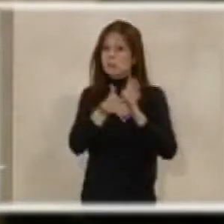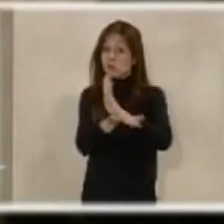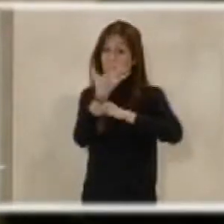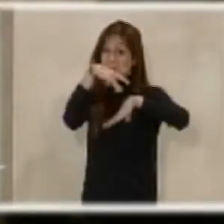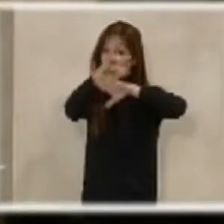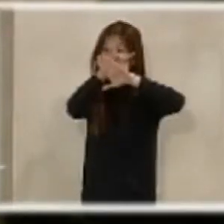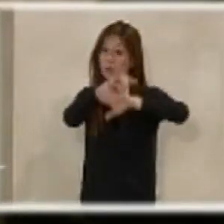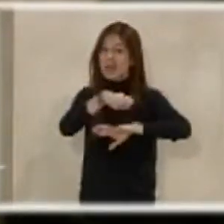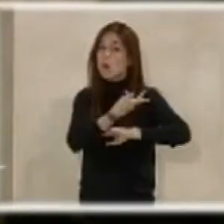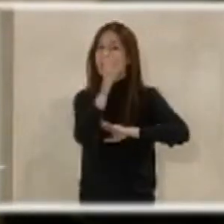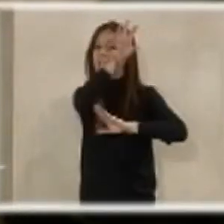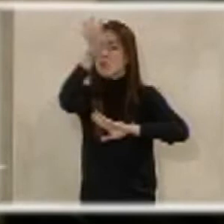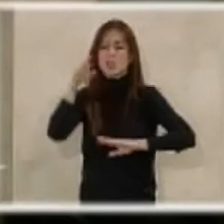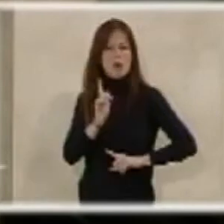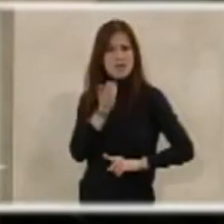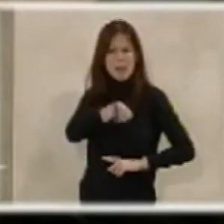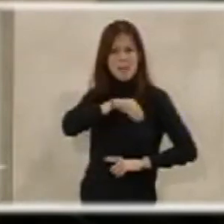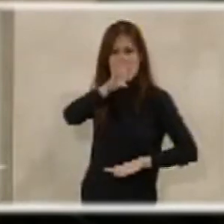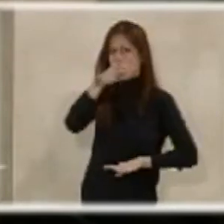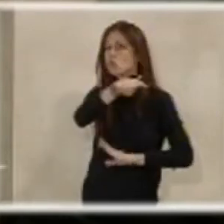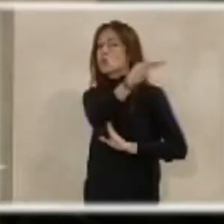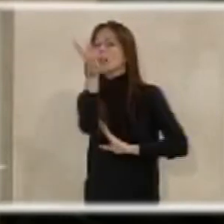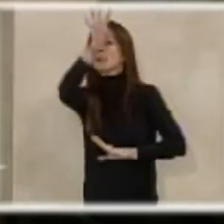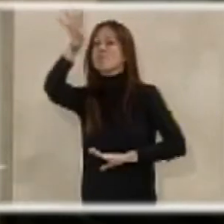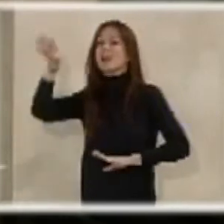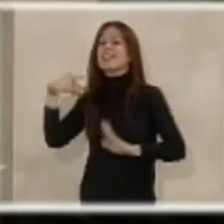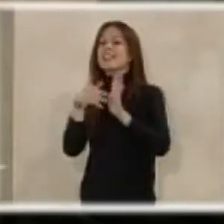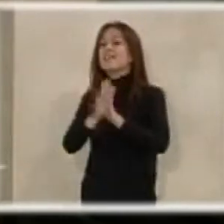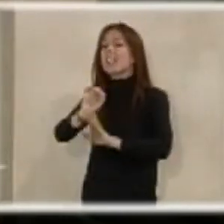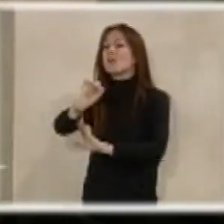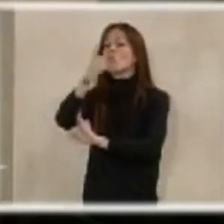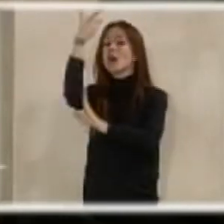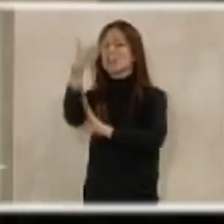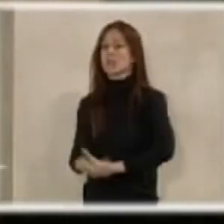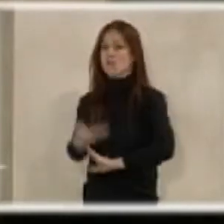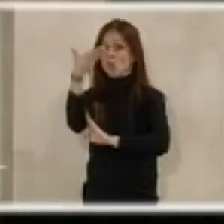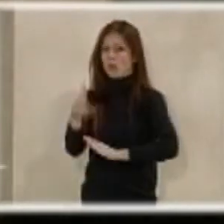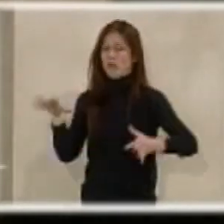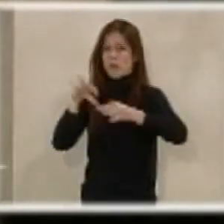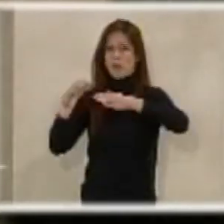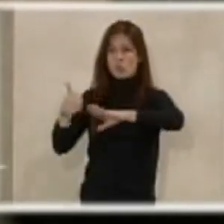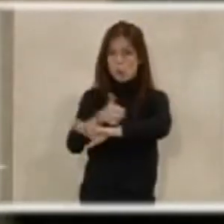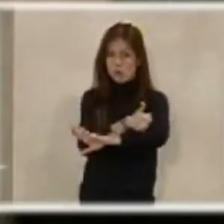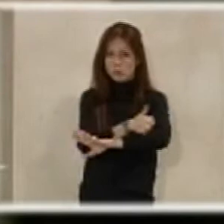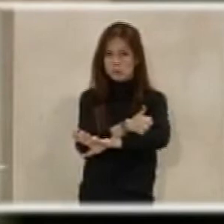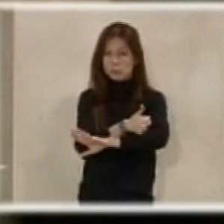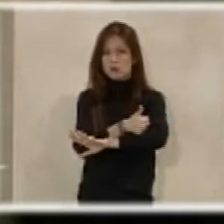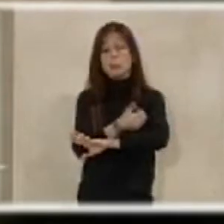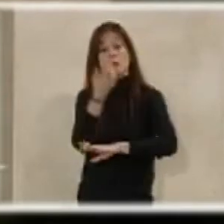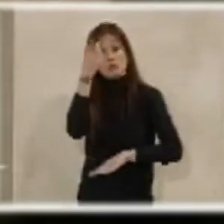en cualquier país, no solamente en España, es la variable más apreciada por los ciudadanos y